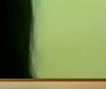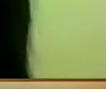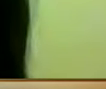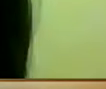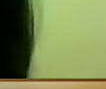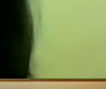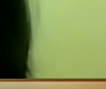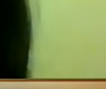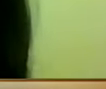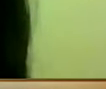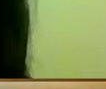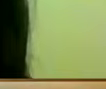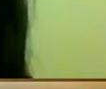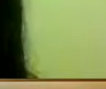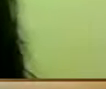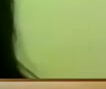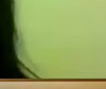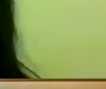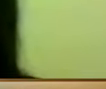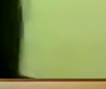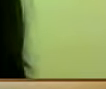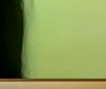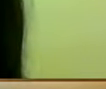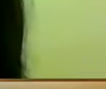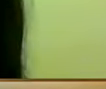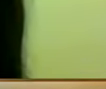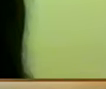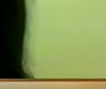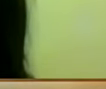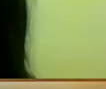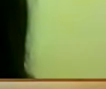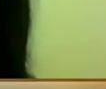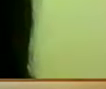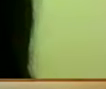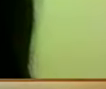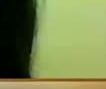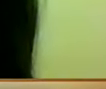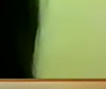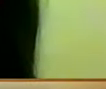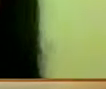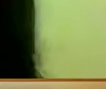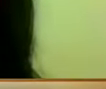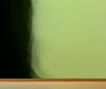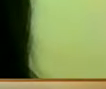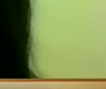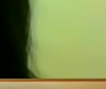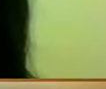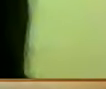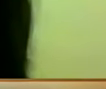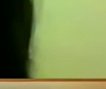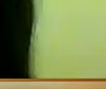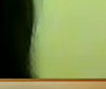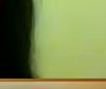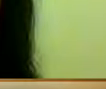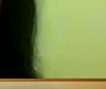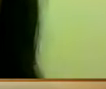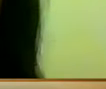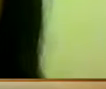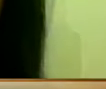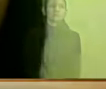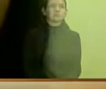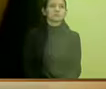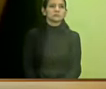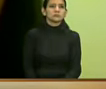a las súplicas. Todos sabemos, al menos quienes tenemos formación jurídica, las garantías